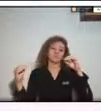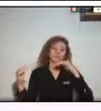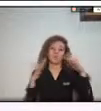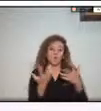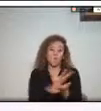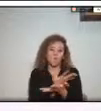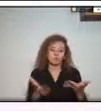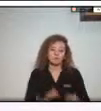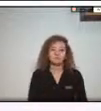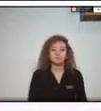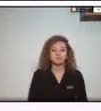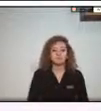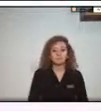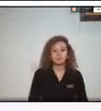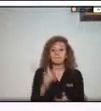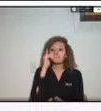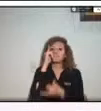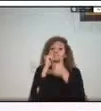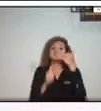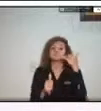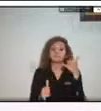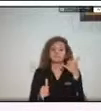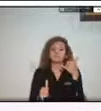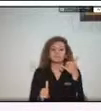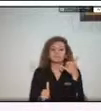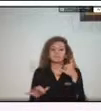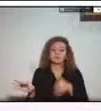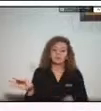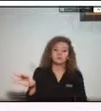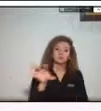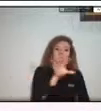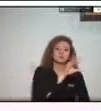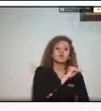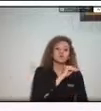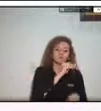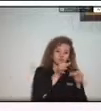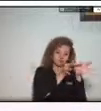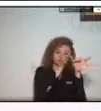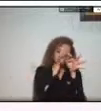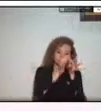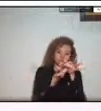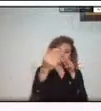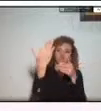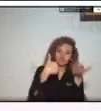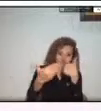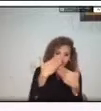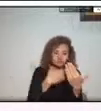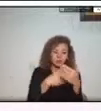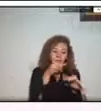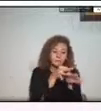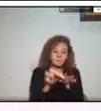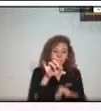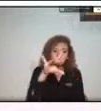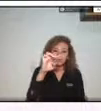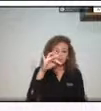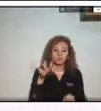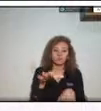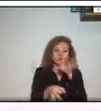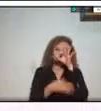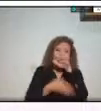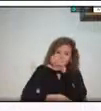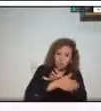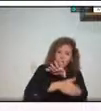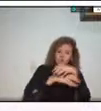finalizar queremos invitar a que el pie de Montellanero siga trabajando en la gestión de riesgo de desastres como un proceso